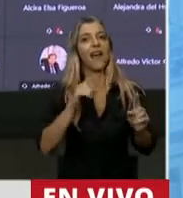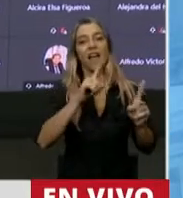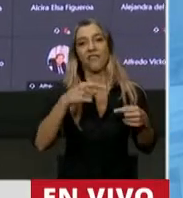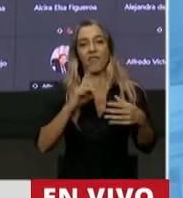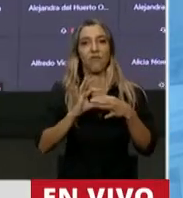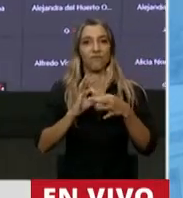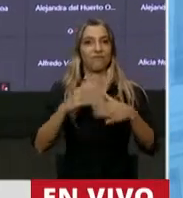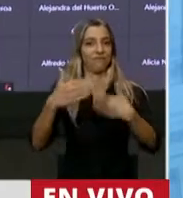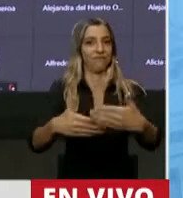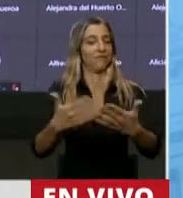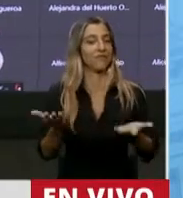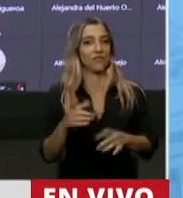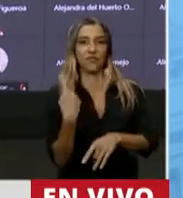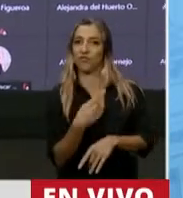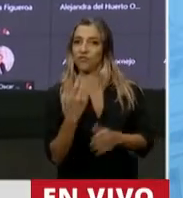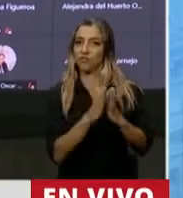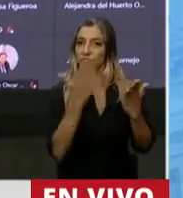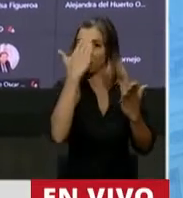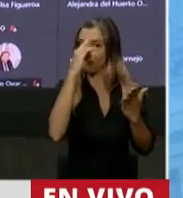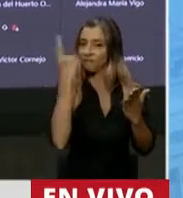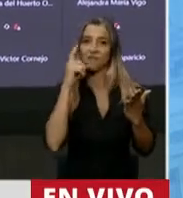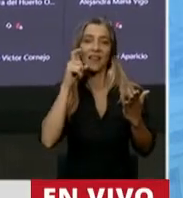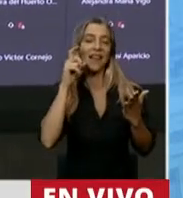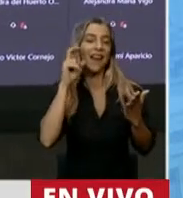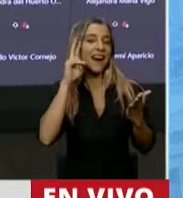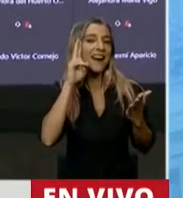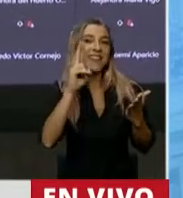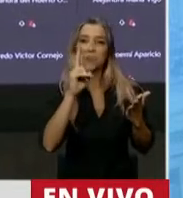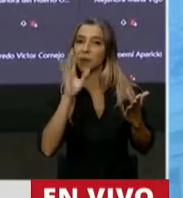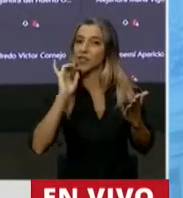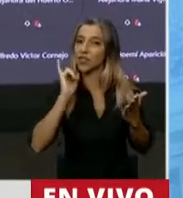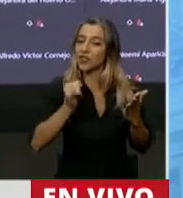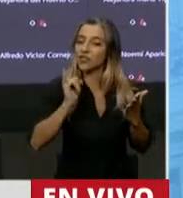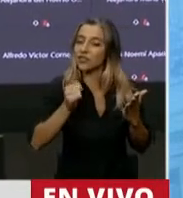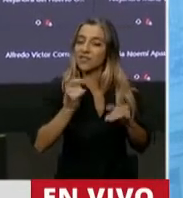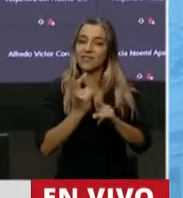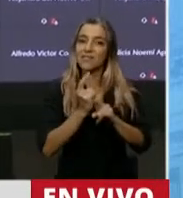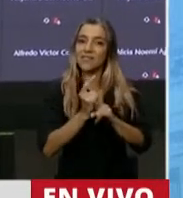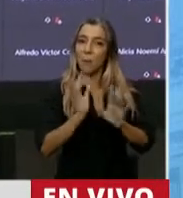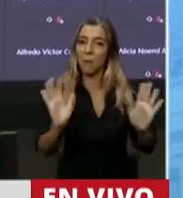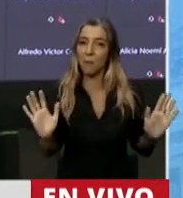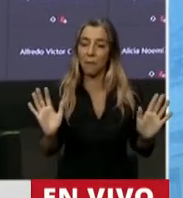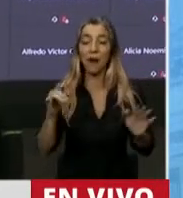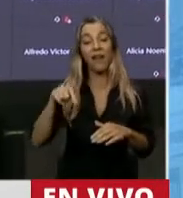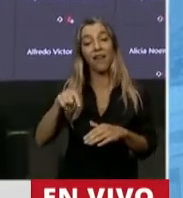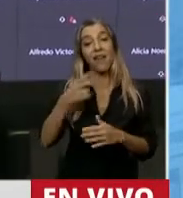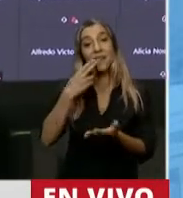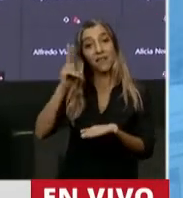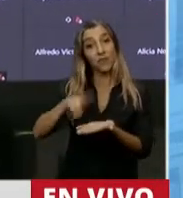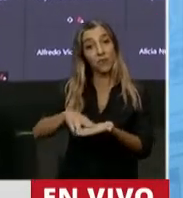respetados en cualquier circunstancia independientemente de quienes afecten. Y este impuesto